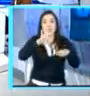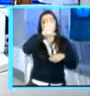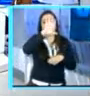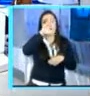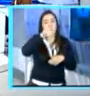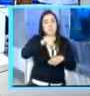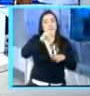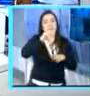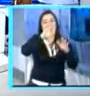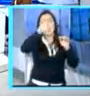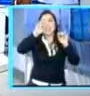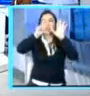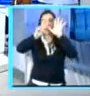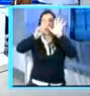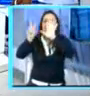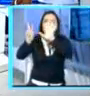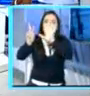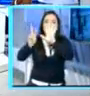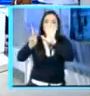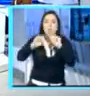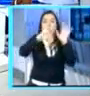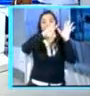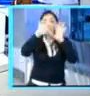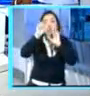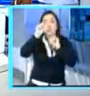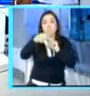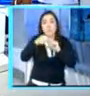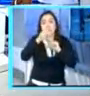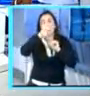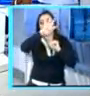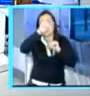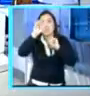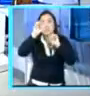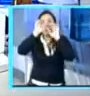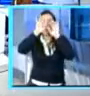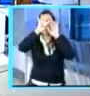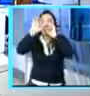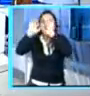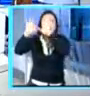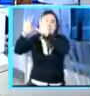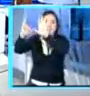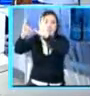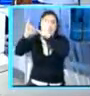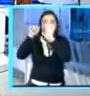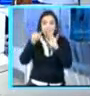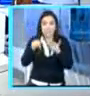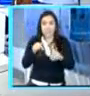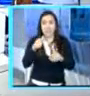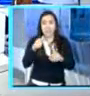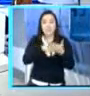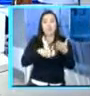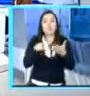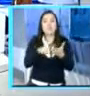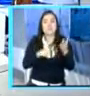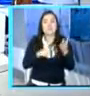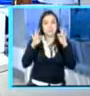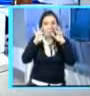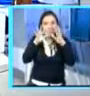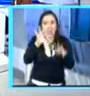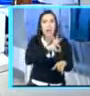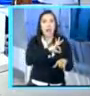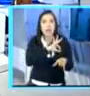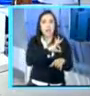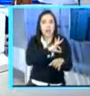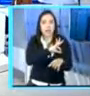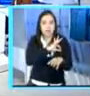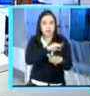alcaldías. Y en Morales y Zaval, 8,846. ¿Qué te parece esa cantidad de votos para poder llegar en estos lugares a la alcaldía? Es